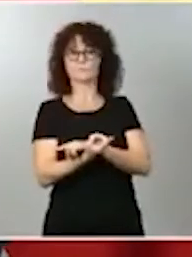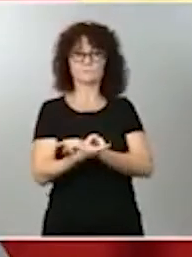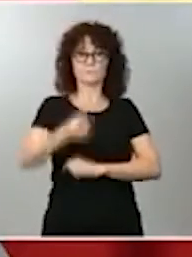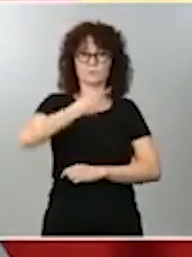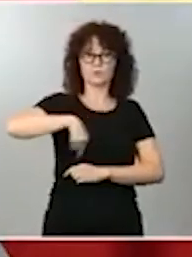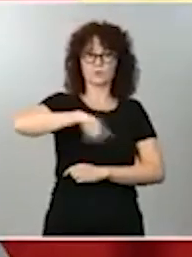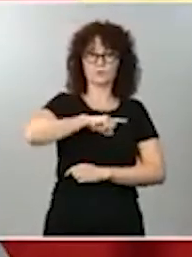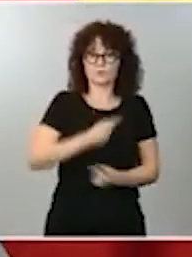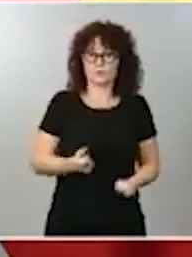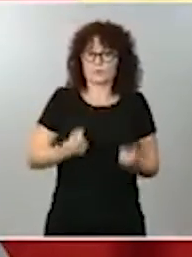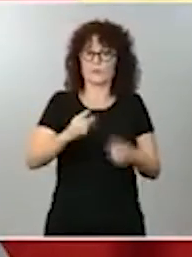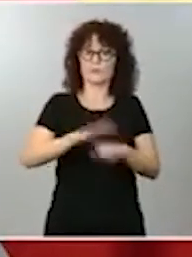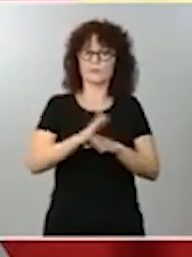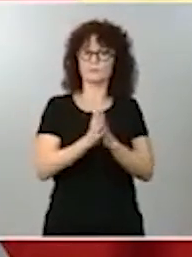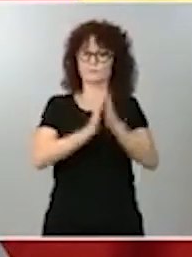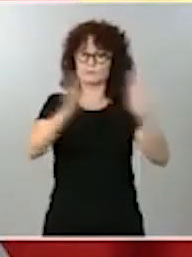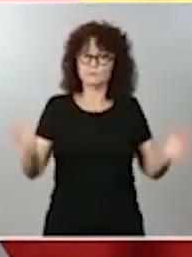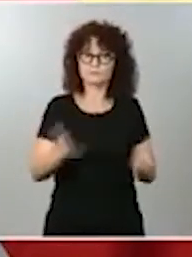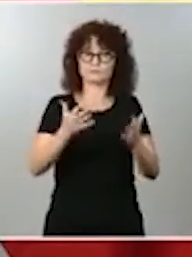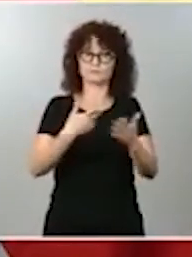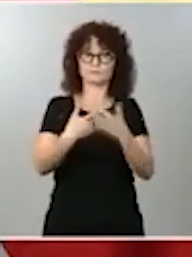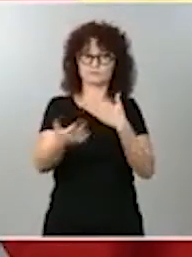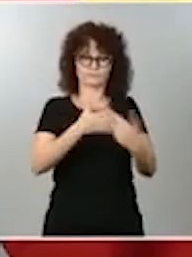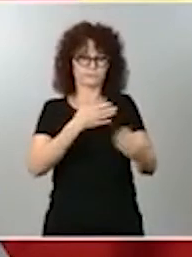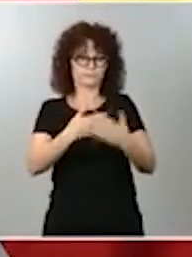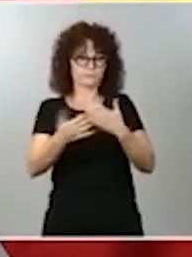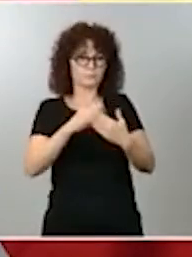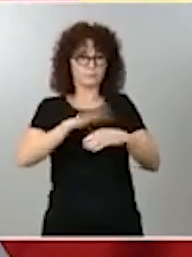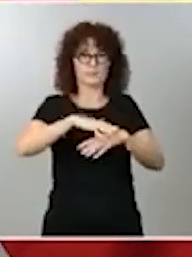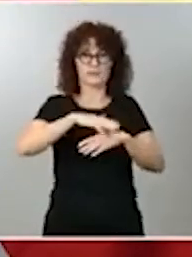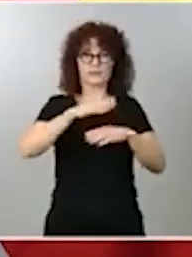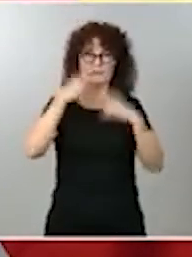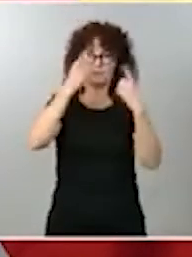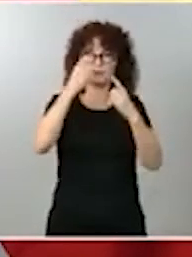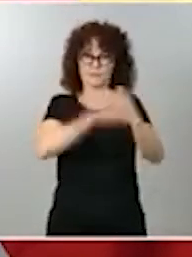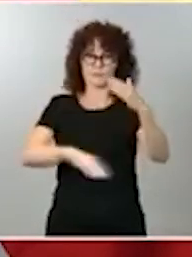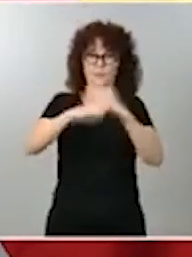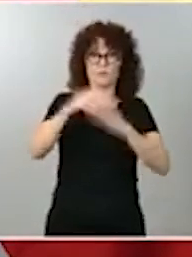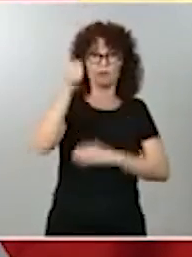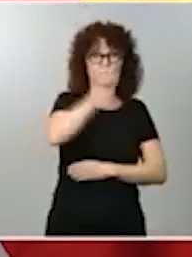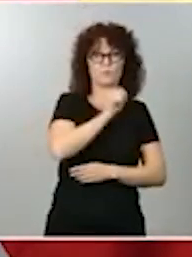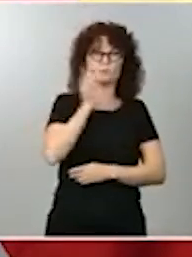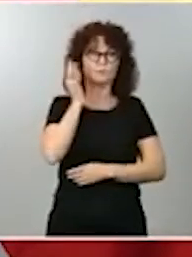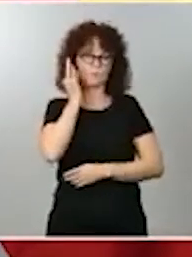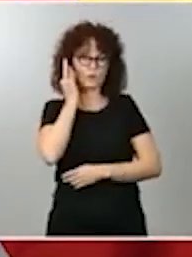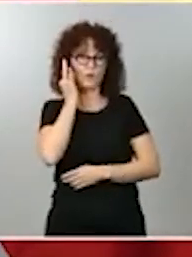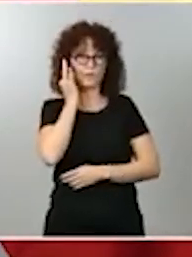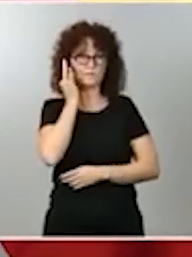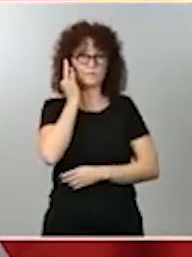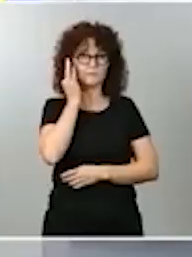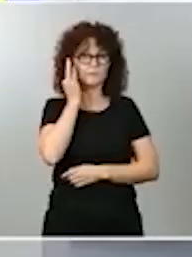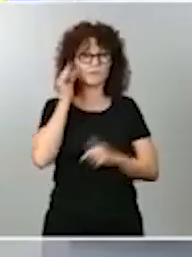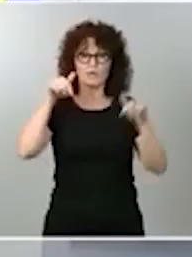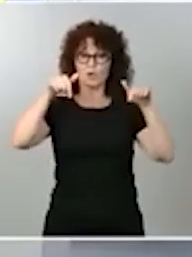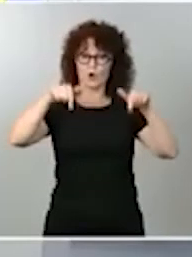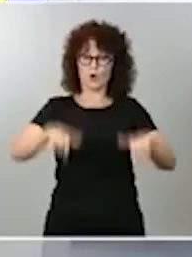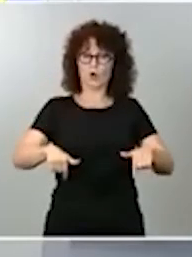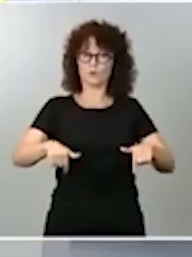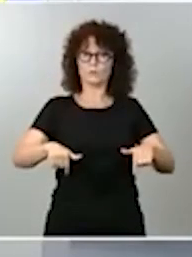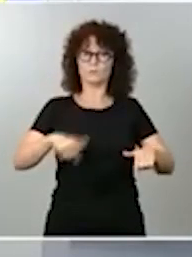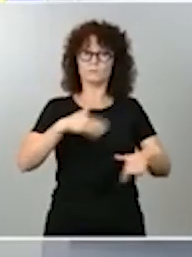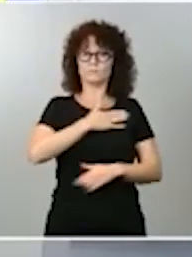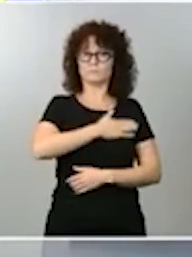al principio, intervenir en aras a la igualdad entre hombres y mujeres y, desde luego, creo que hoy es un día de satisfacción porque,